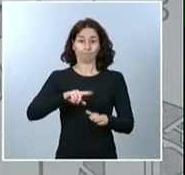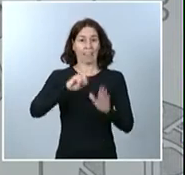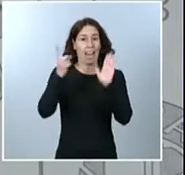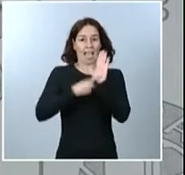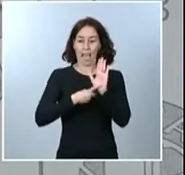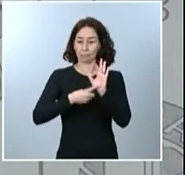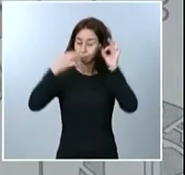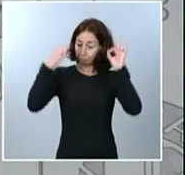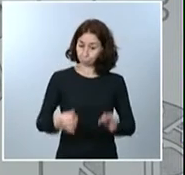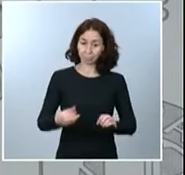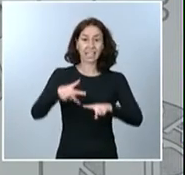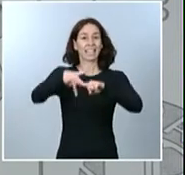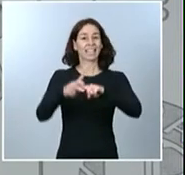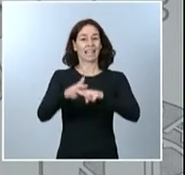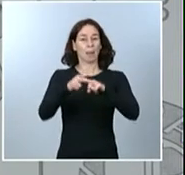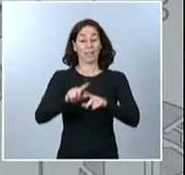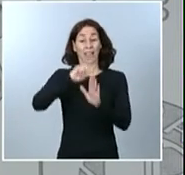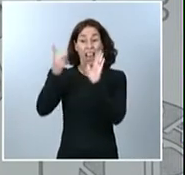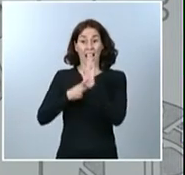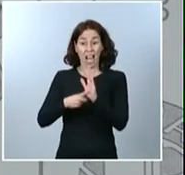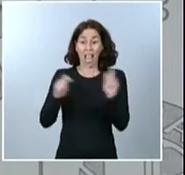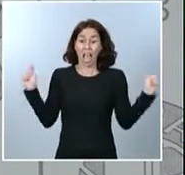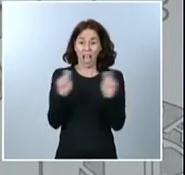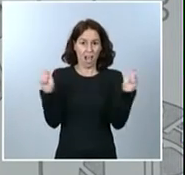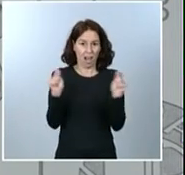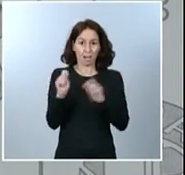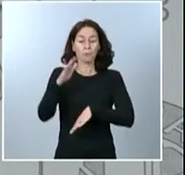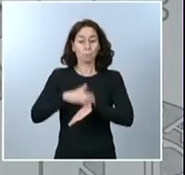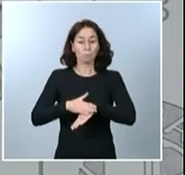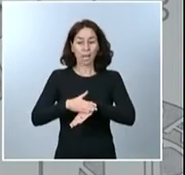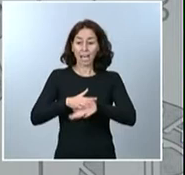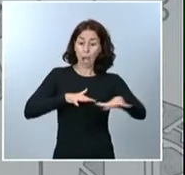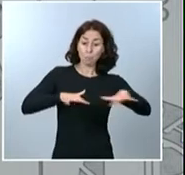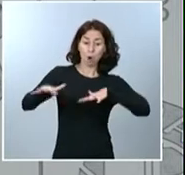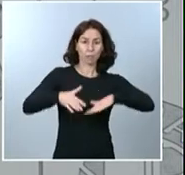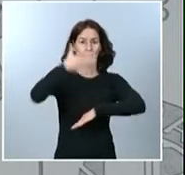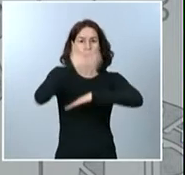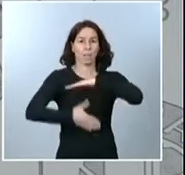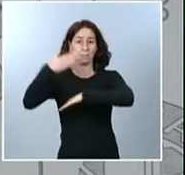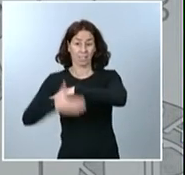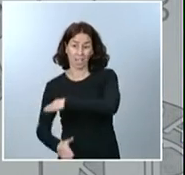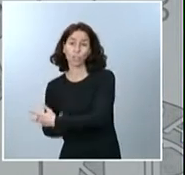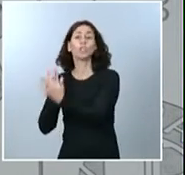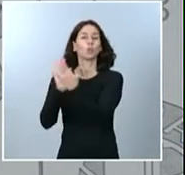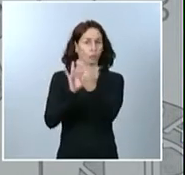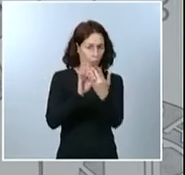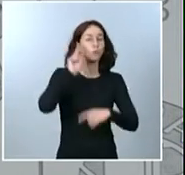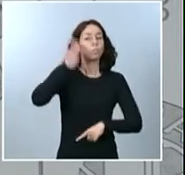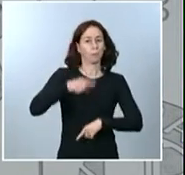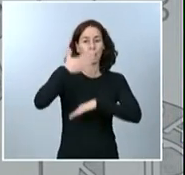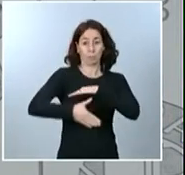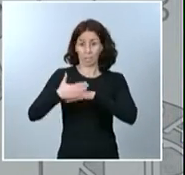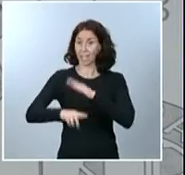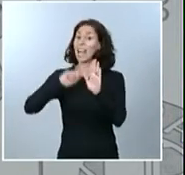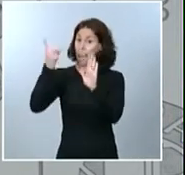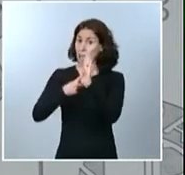herramienta legal más eficaz para limitar la movilidad y los contactos para así frenar al virus. La ley es importante, pero hay